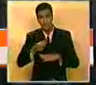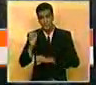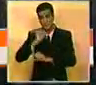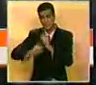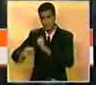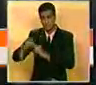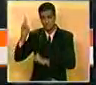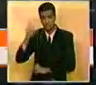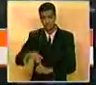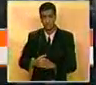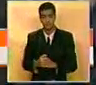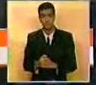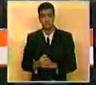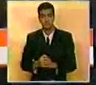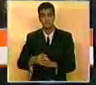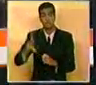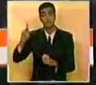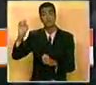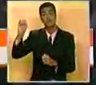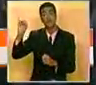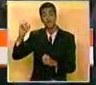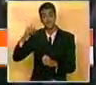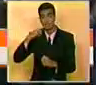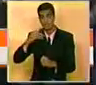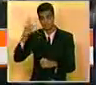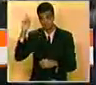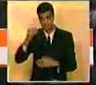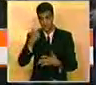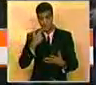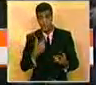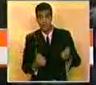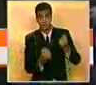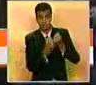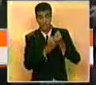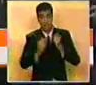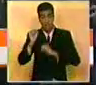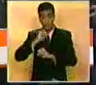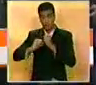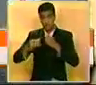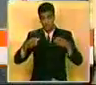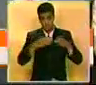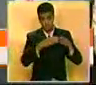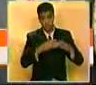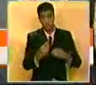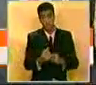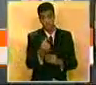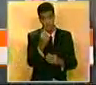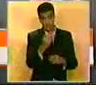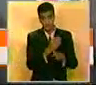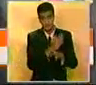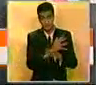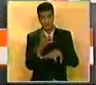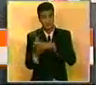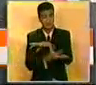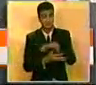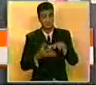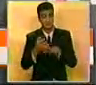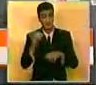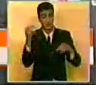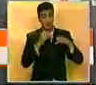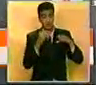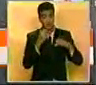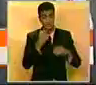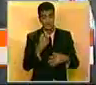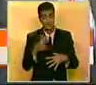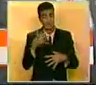oposición. Igualmente, Kibaki y Rayla Odinga, líder opositor, se reunieron por primera vez desde que estalló la crisis postelectoral que ha